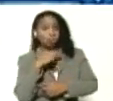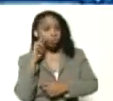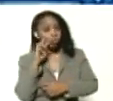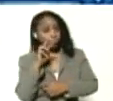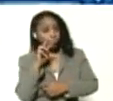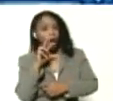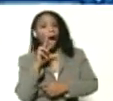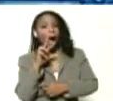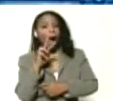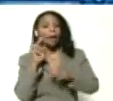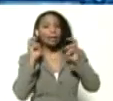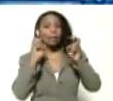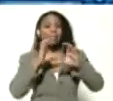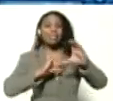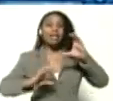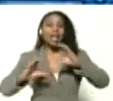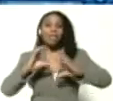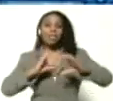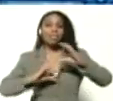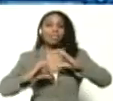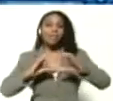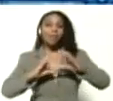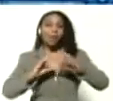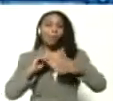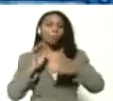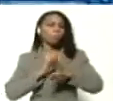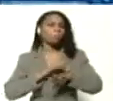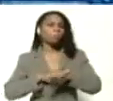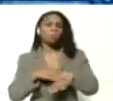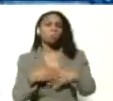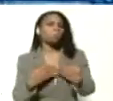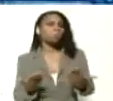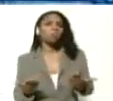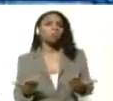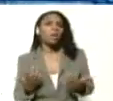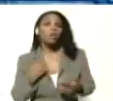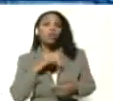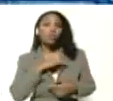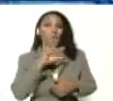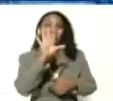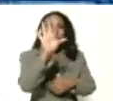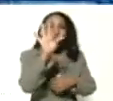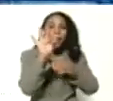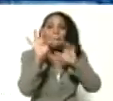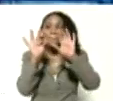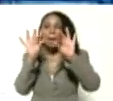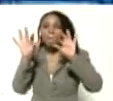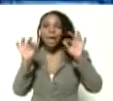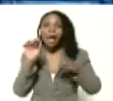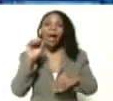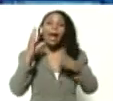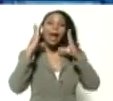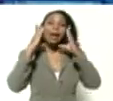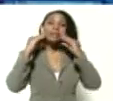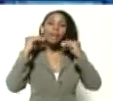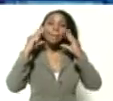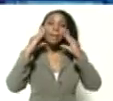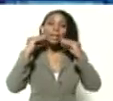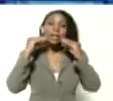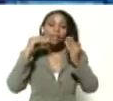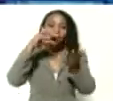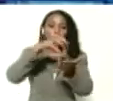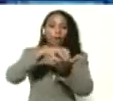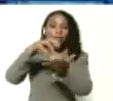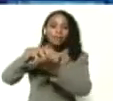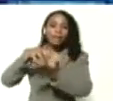científico es porque estamos seleccionando las dos experiencias por estado